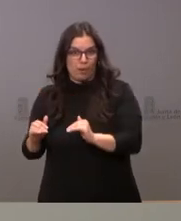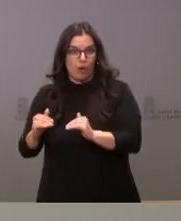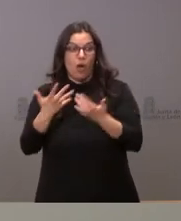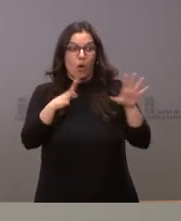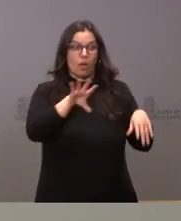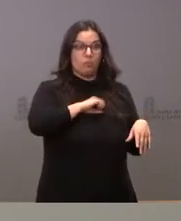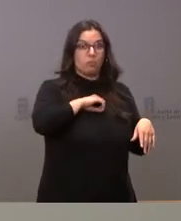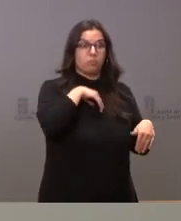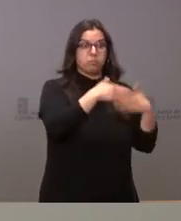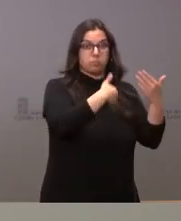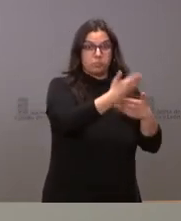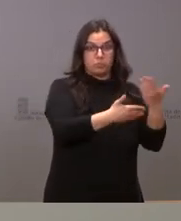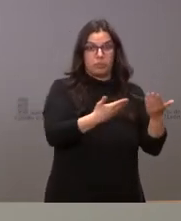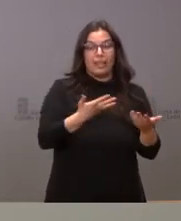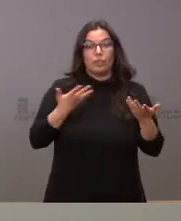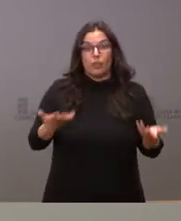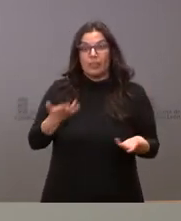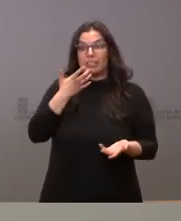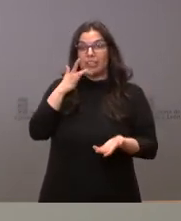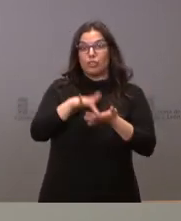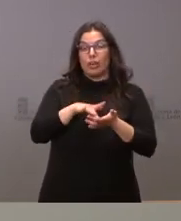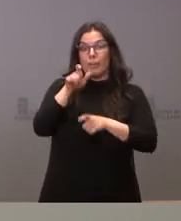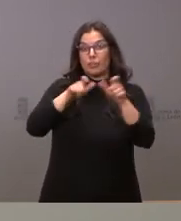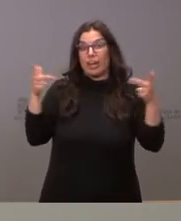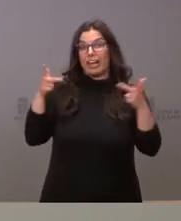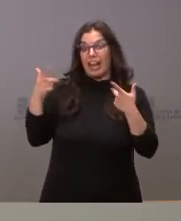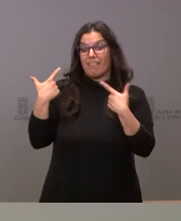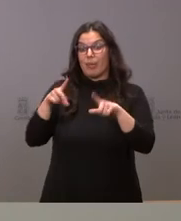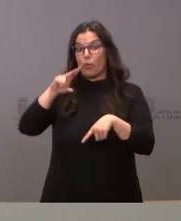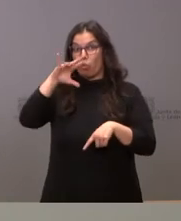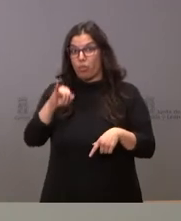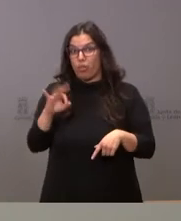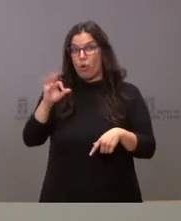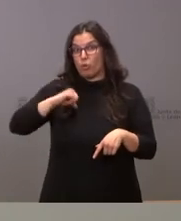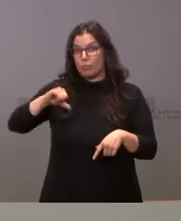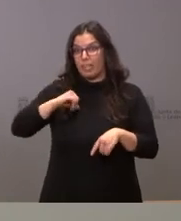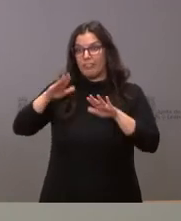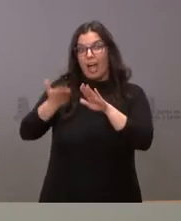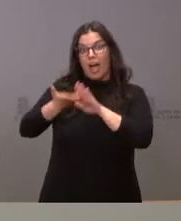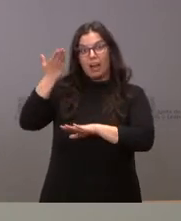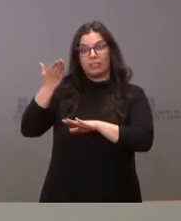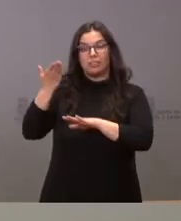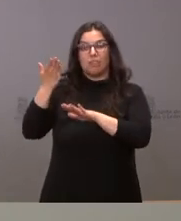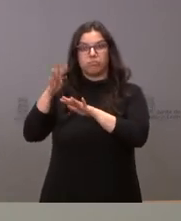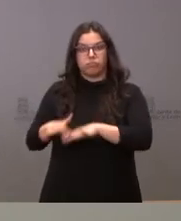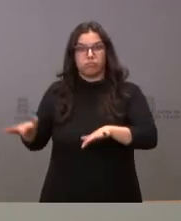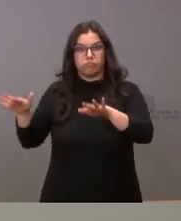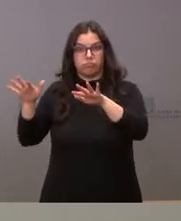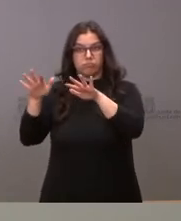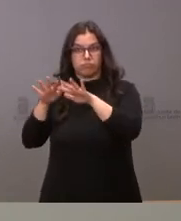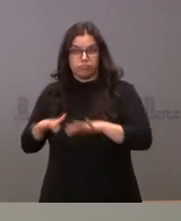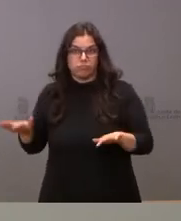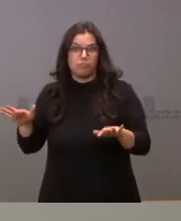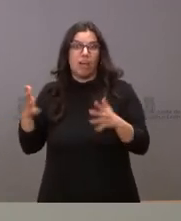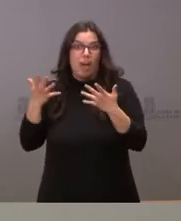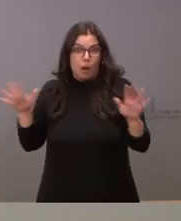el ritmo de salida de las personas que están en cuidados intensivos o que están en los hospitales, pues es más lento de la que a todos nos gustaría.